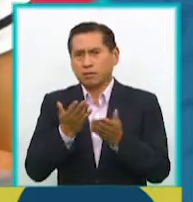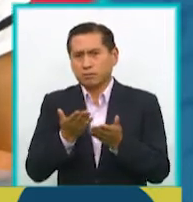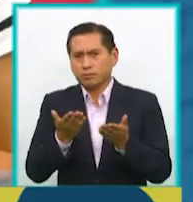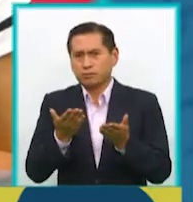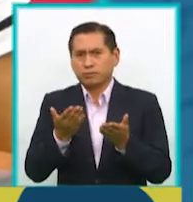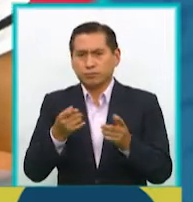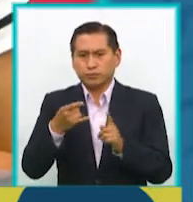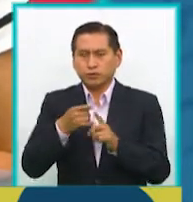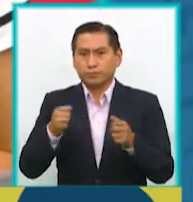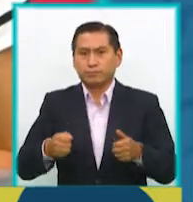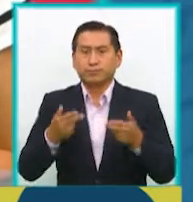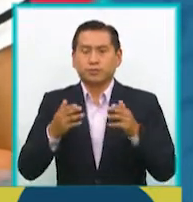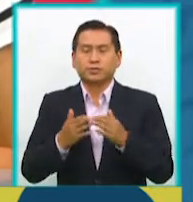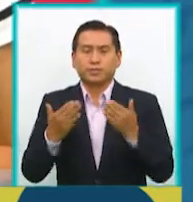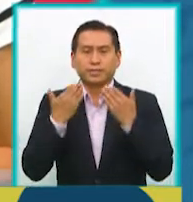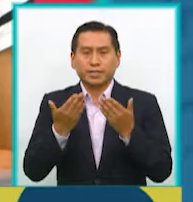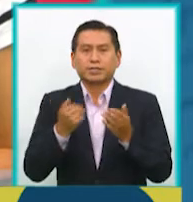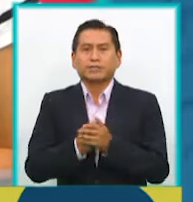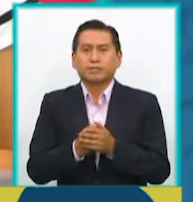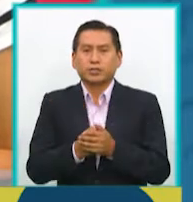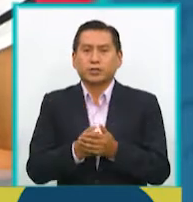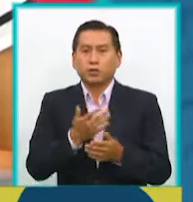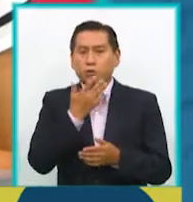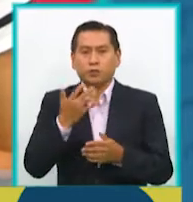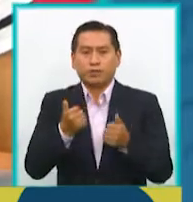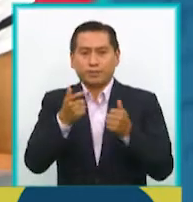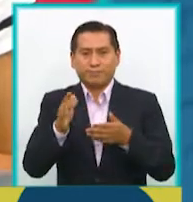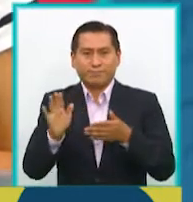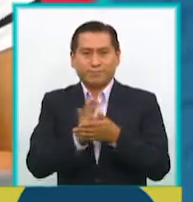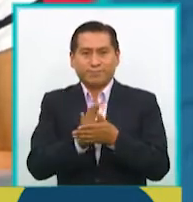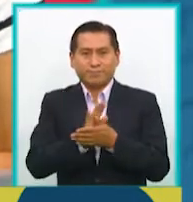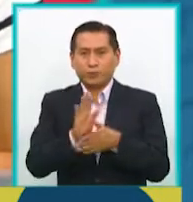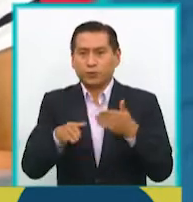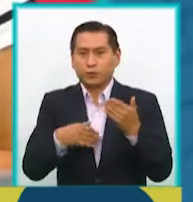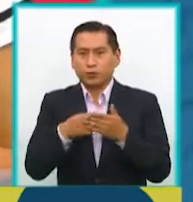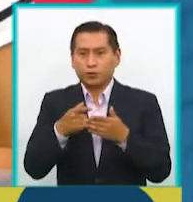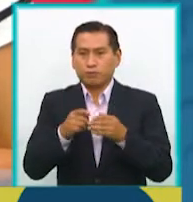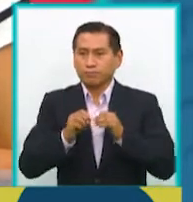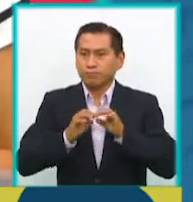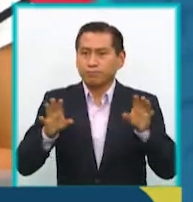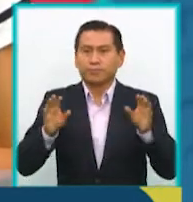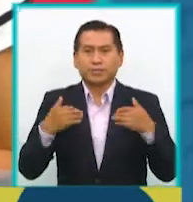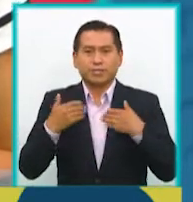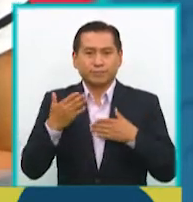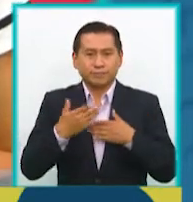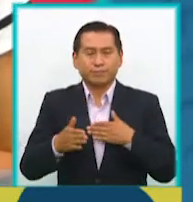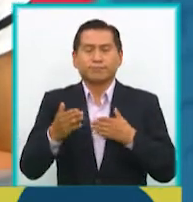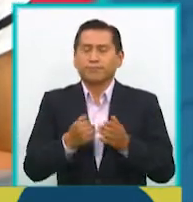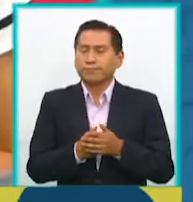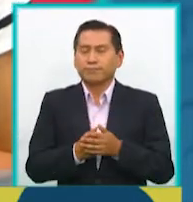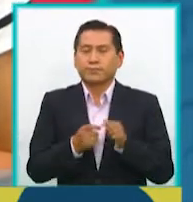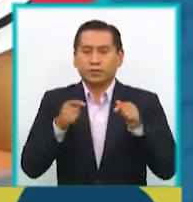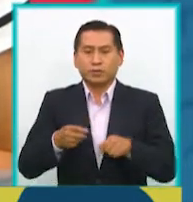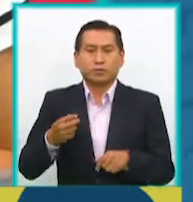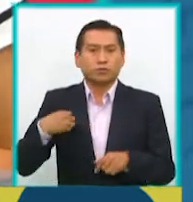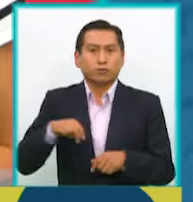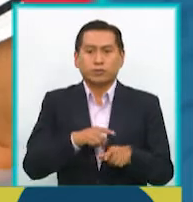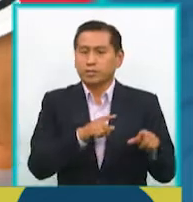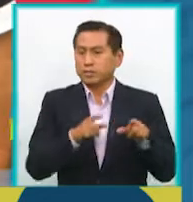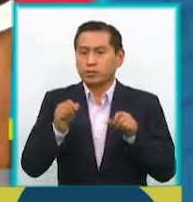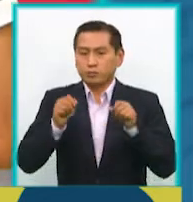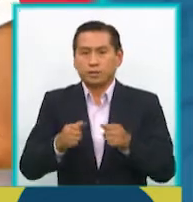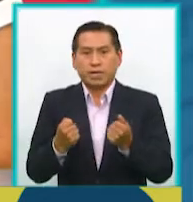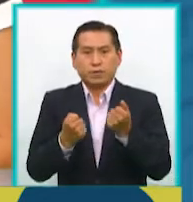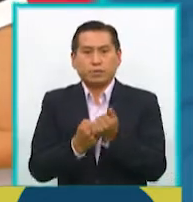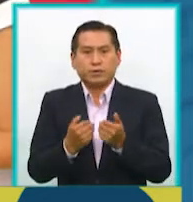por esta vía, te agradezco un montón, muy buena suerte con la película, con todo el proceso de difusión que queda y nada, pues acá estamos listos y dispuestos para